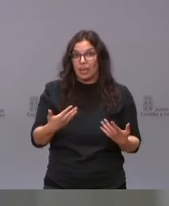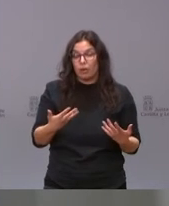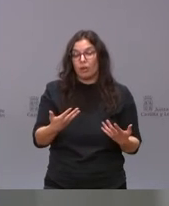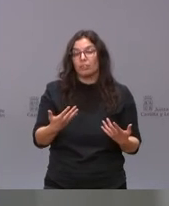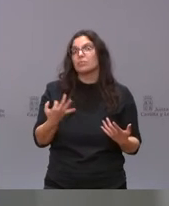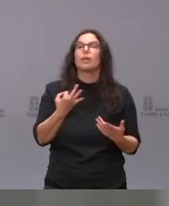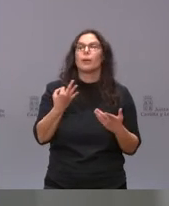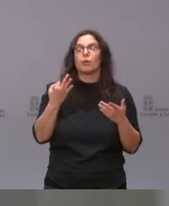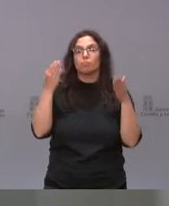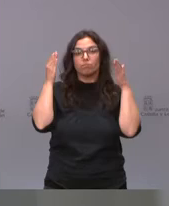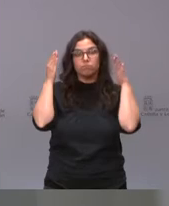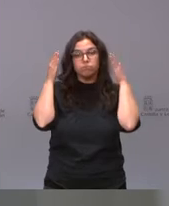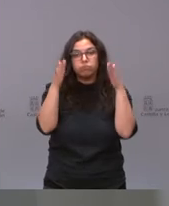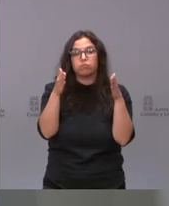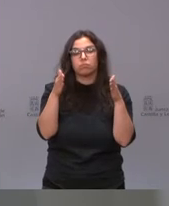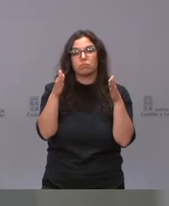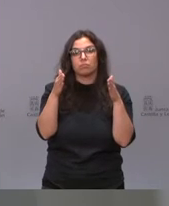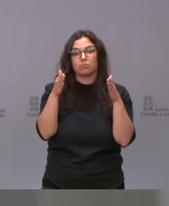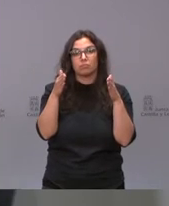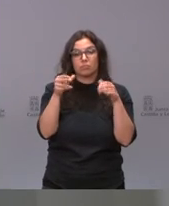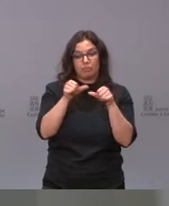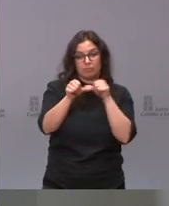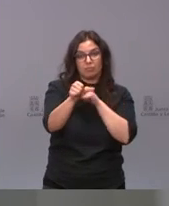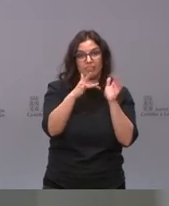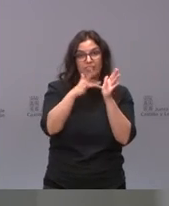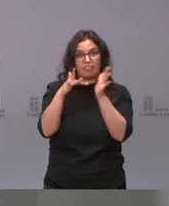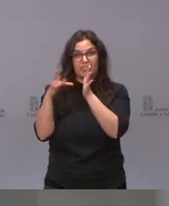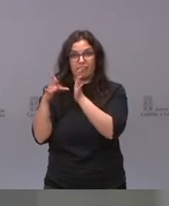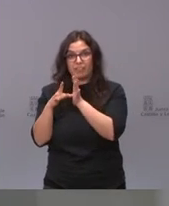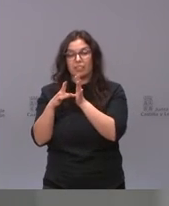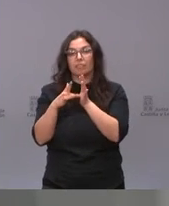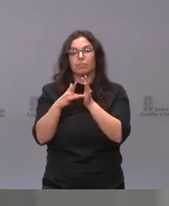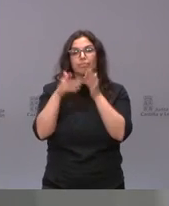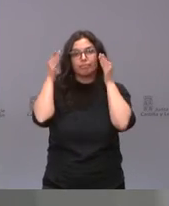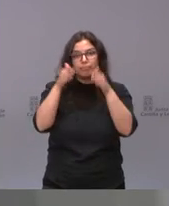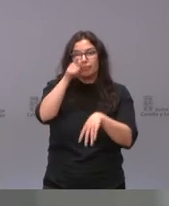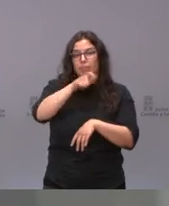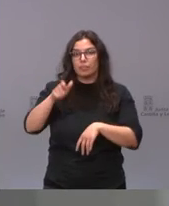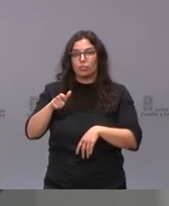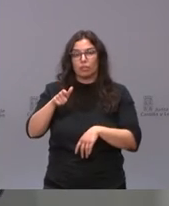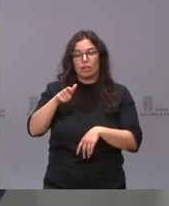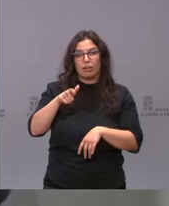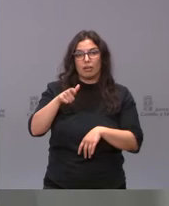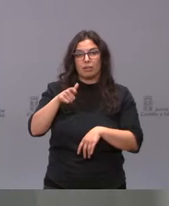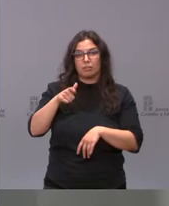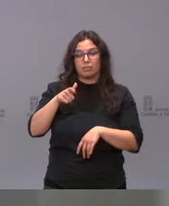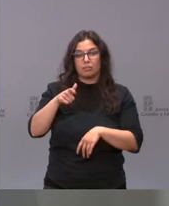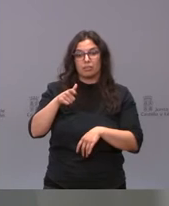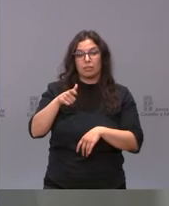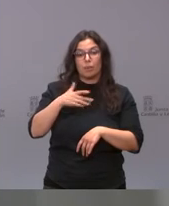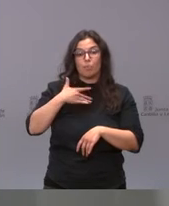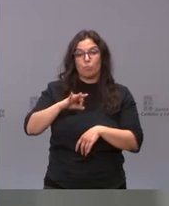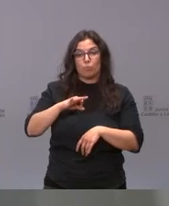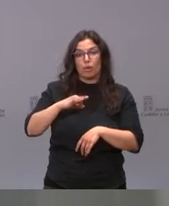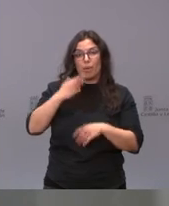vacunación en estas futuras fechas, en quienes tienen mayor riesgo de padecer complicaciones severas por el